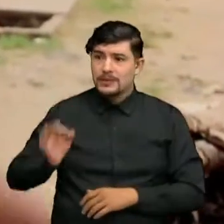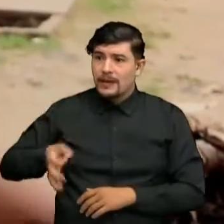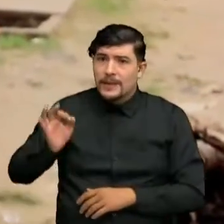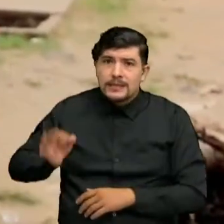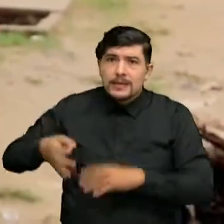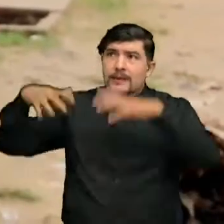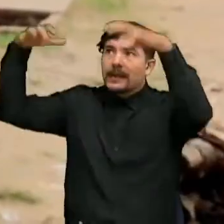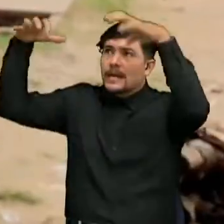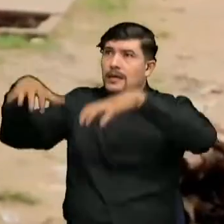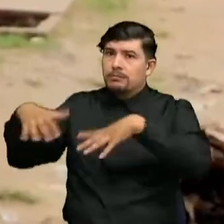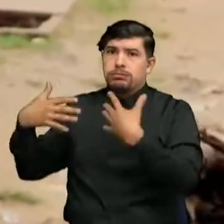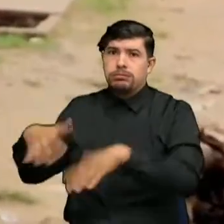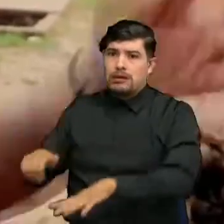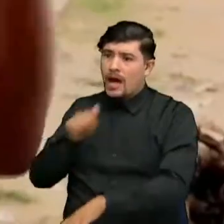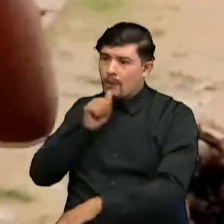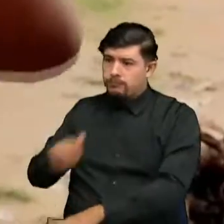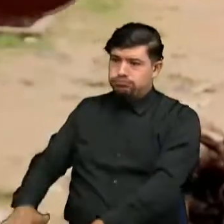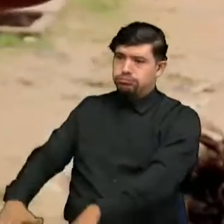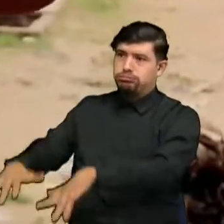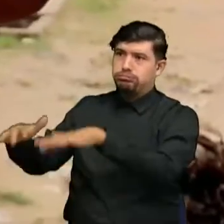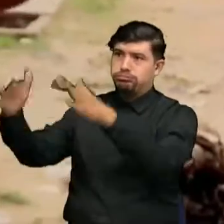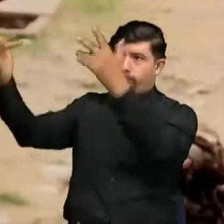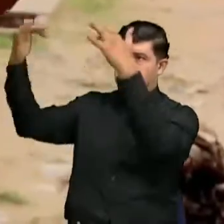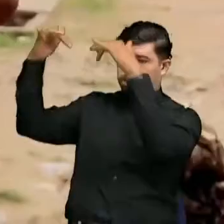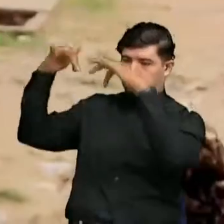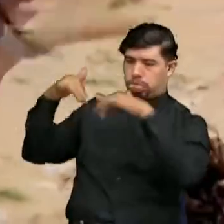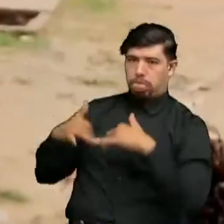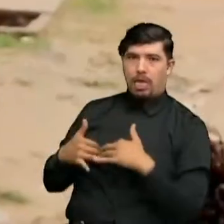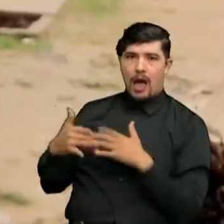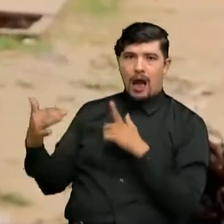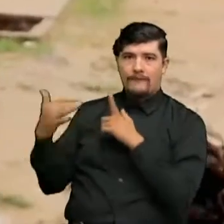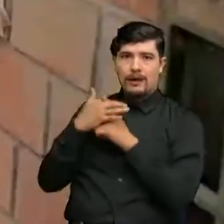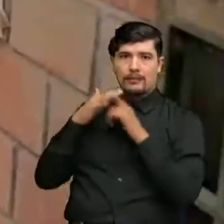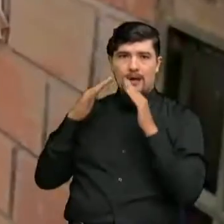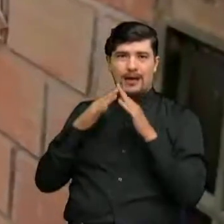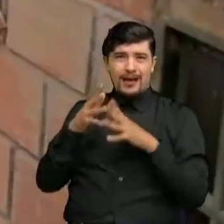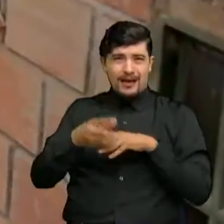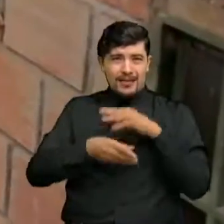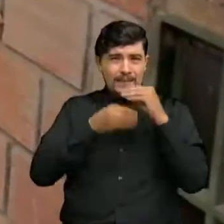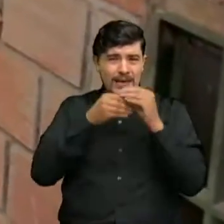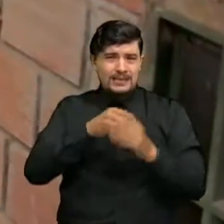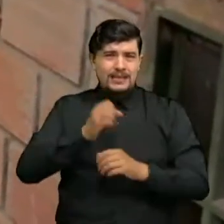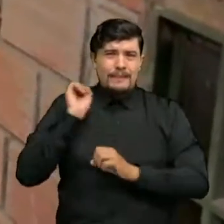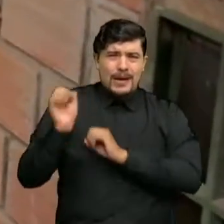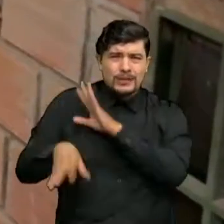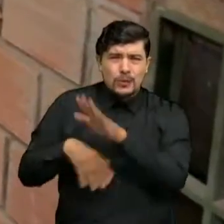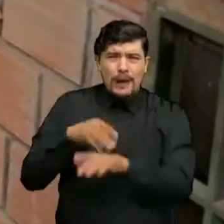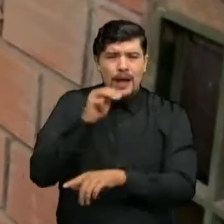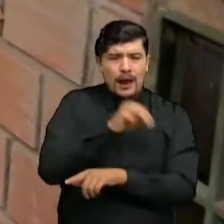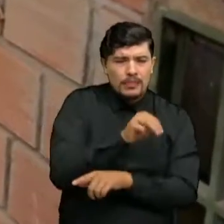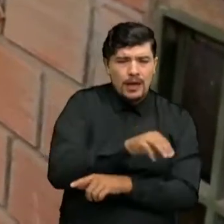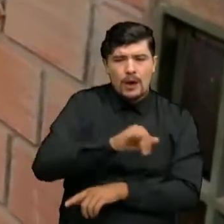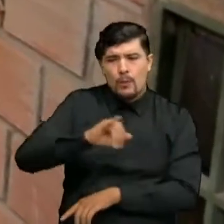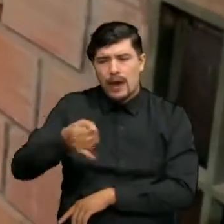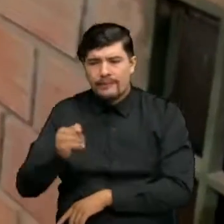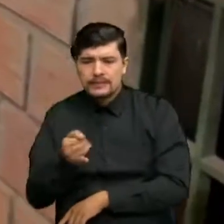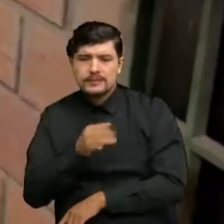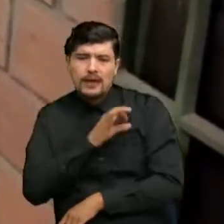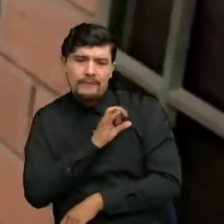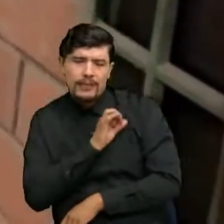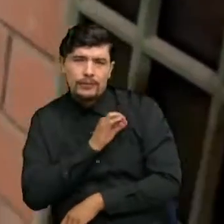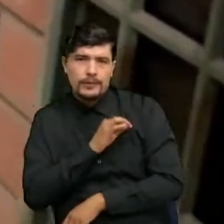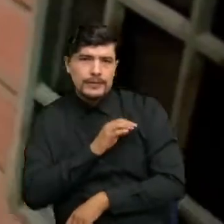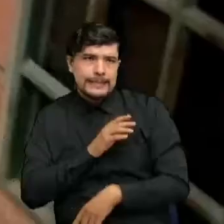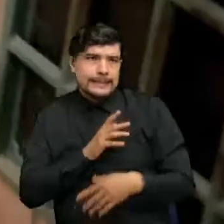se inunda toda la calle y pues la basura también como uno, pues la basura pasa los martes, jueves y sábado. Y pues